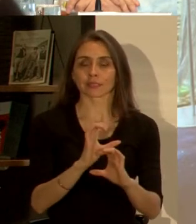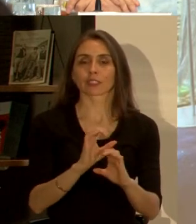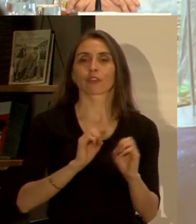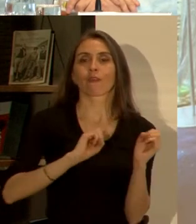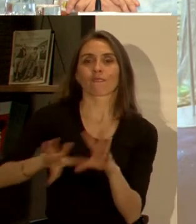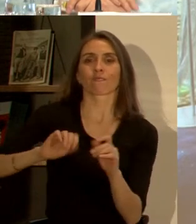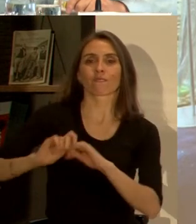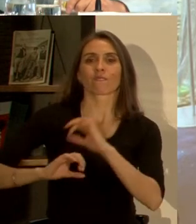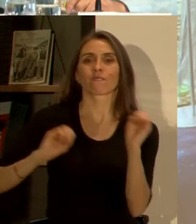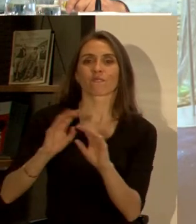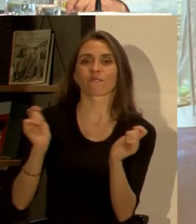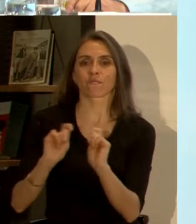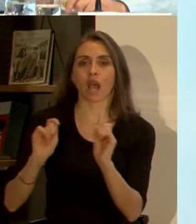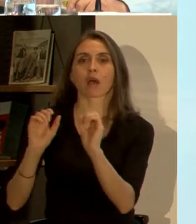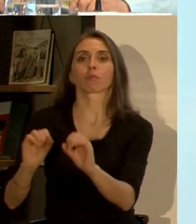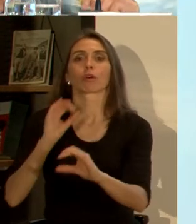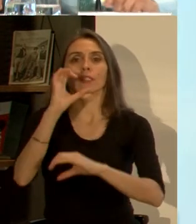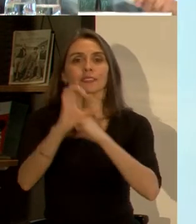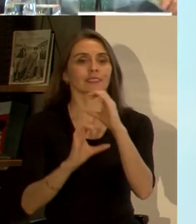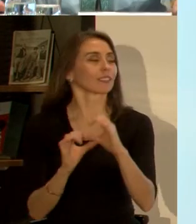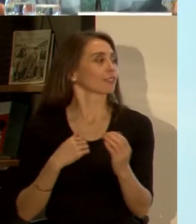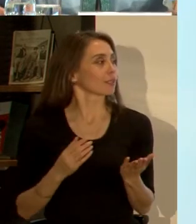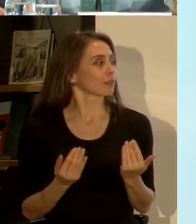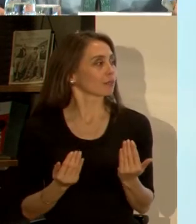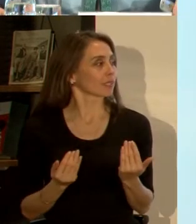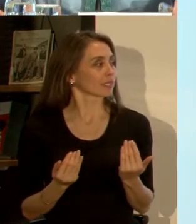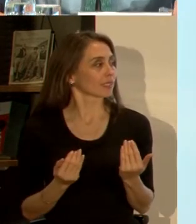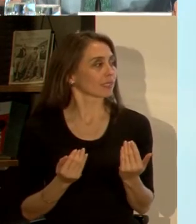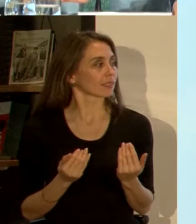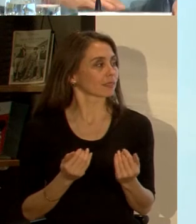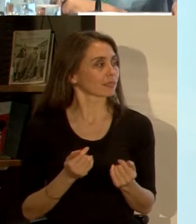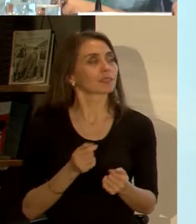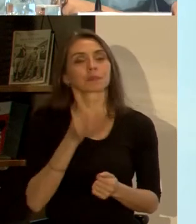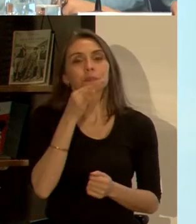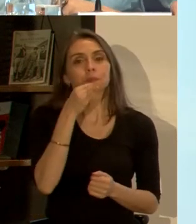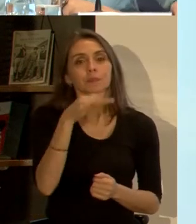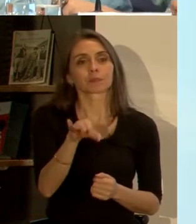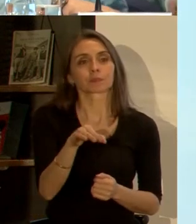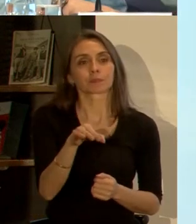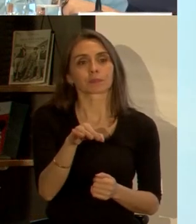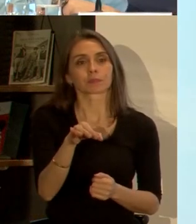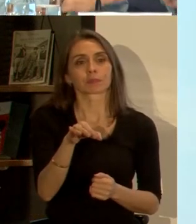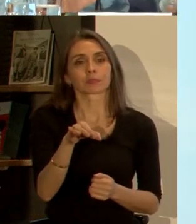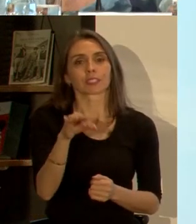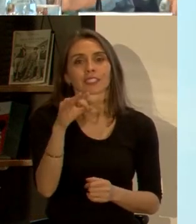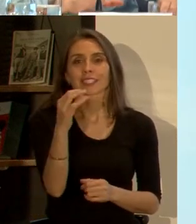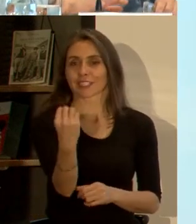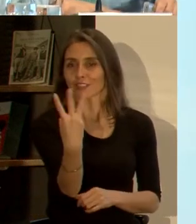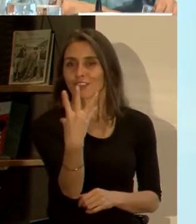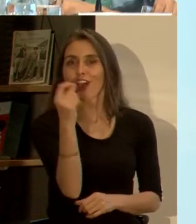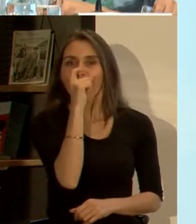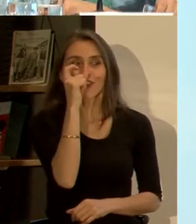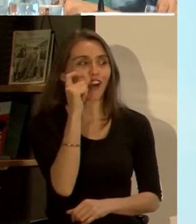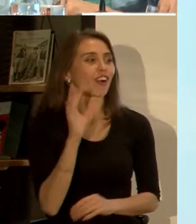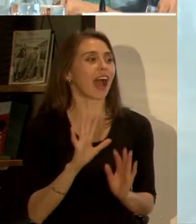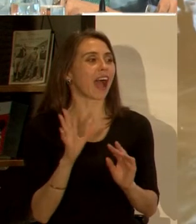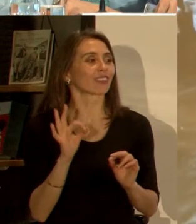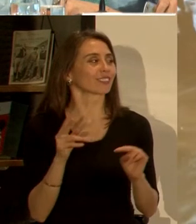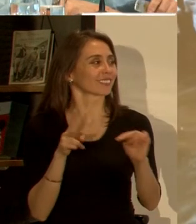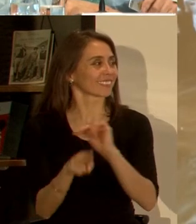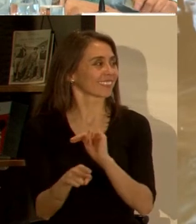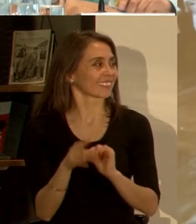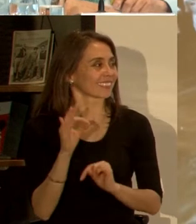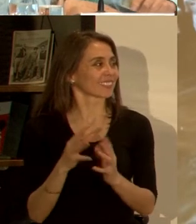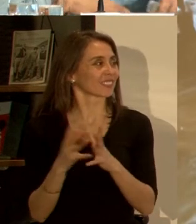residuos también se pueden cerrar. Yo estaba esperando la mención del semáforo en rojo, pero ya termino aquí.